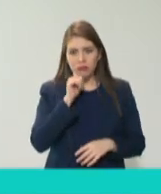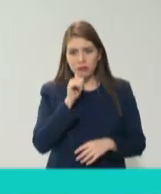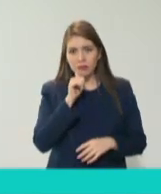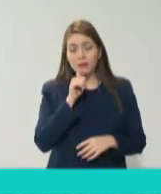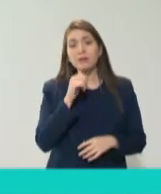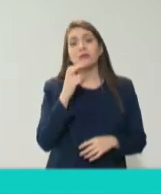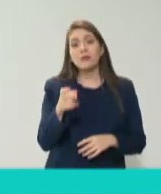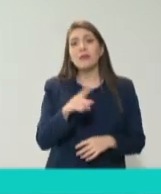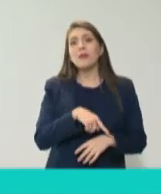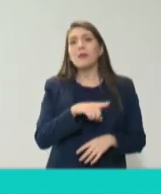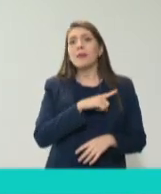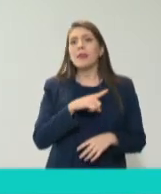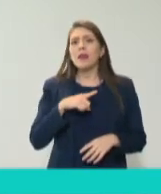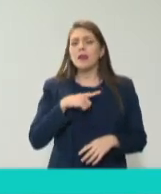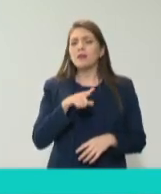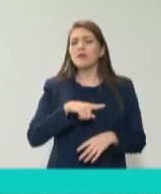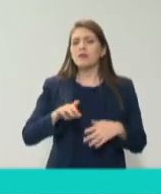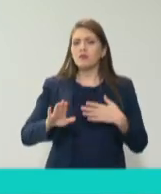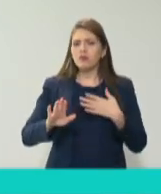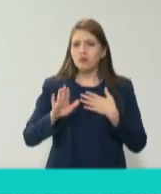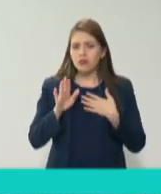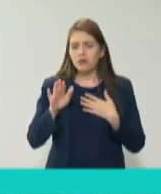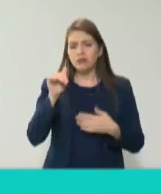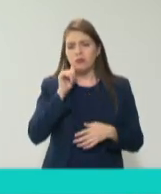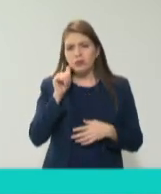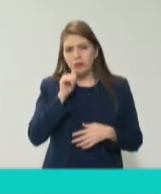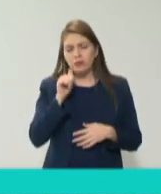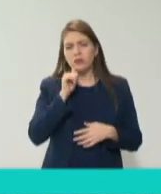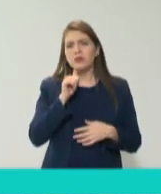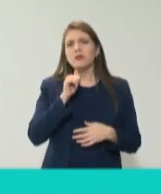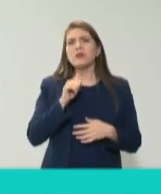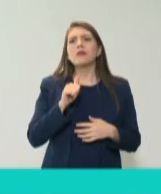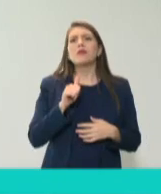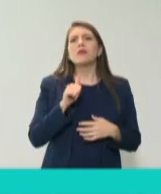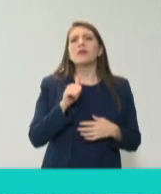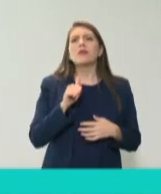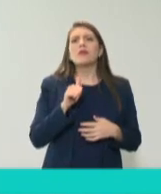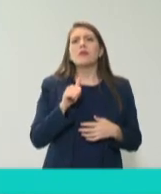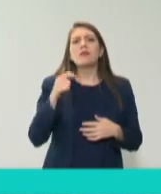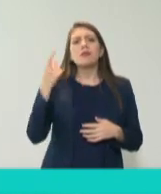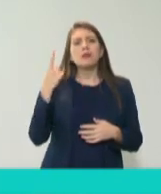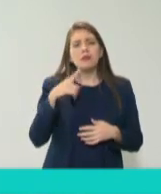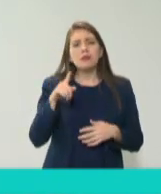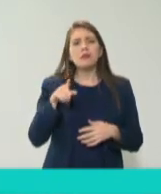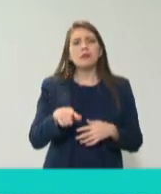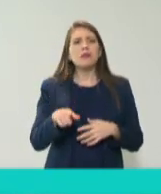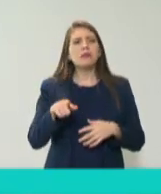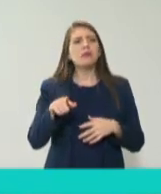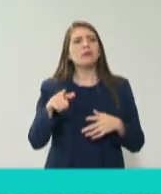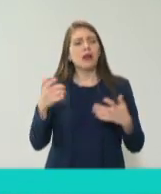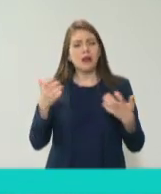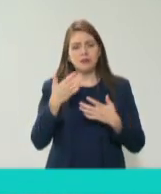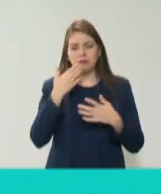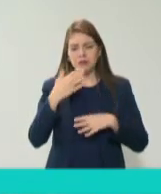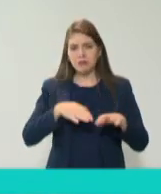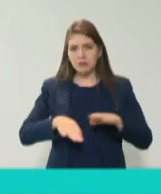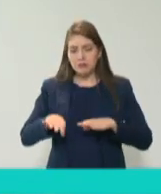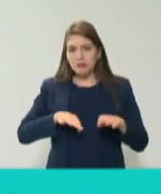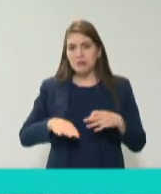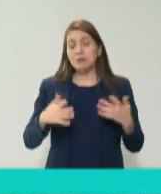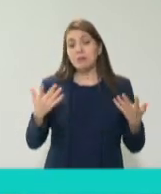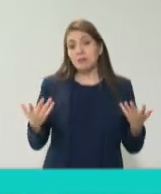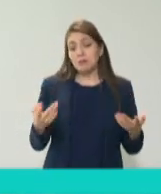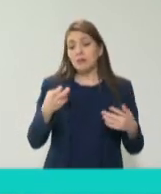pública individualmente, obviamente voluntariamente, con estándares éticos en el país. Entonces, es un